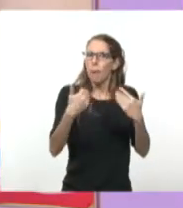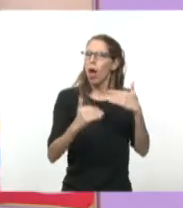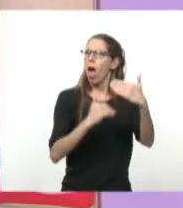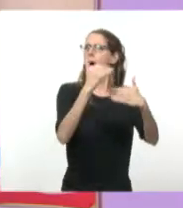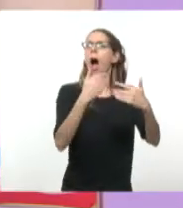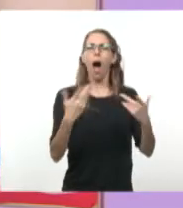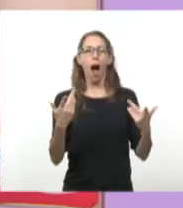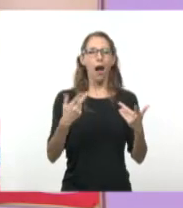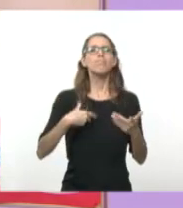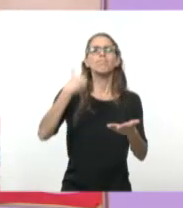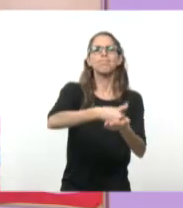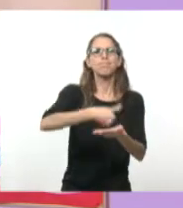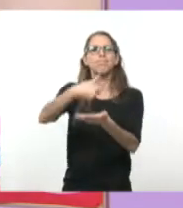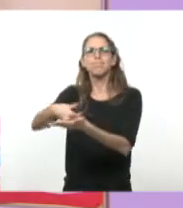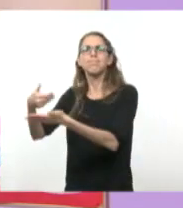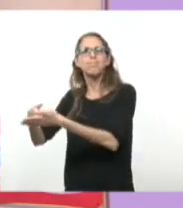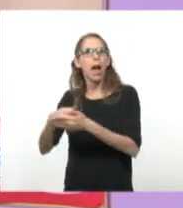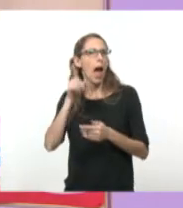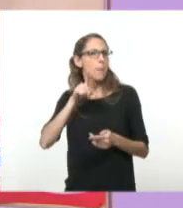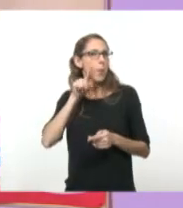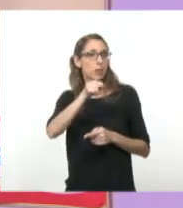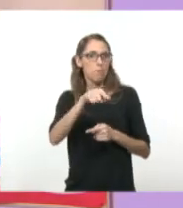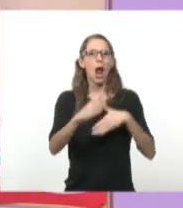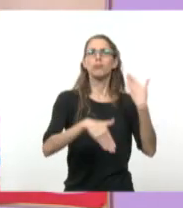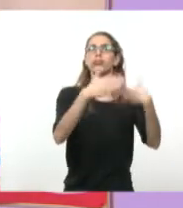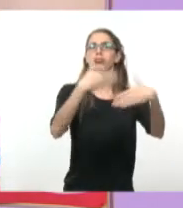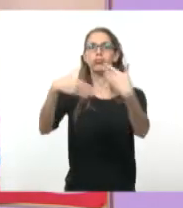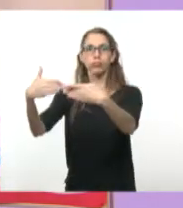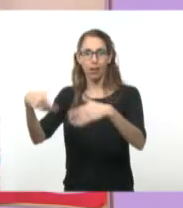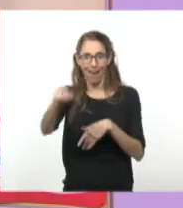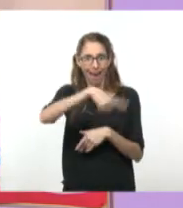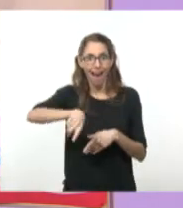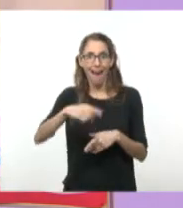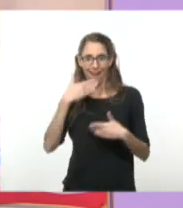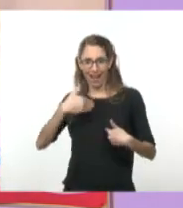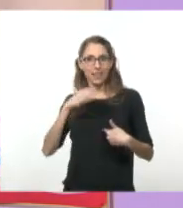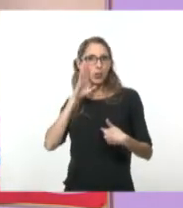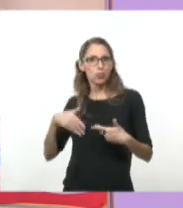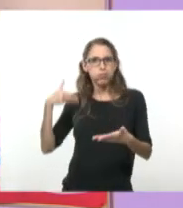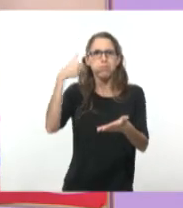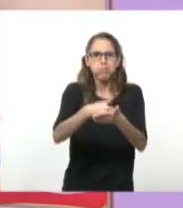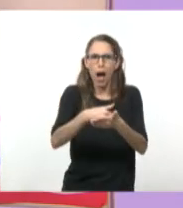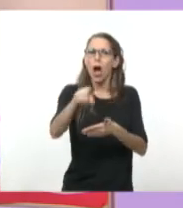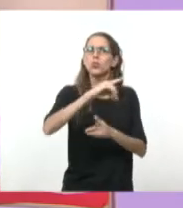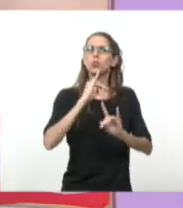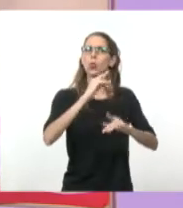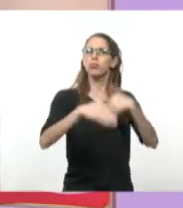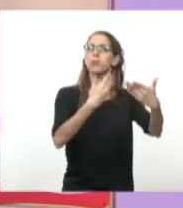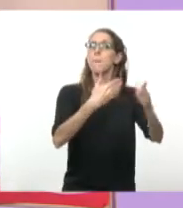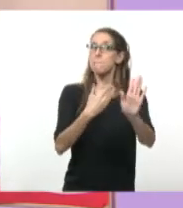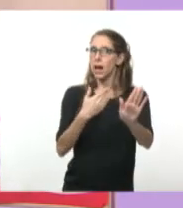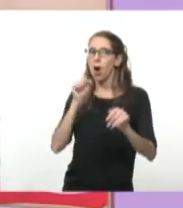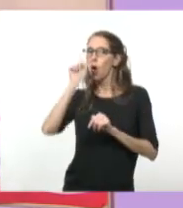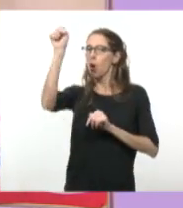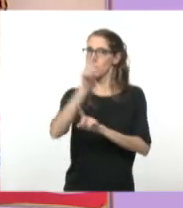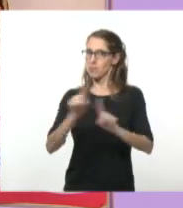para lograr el desarrollo que impidiera el avance de las ideas comunistas en la región. ¿Esto qué significaba